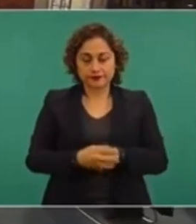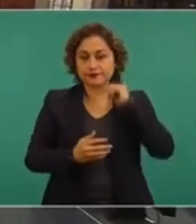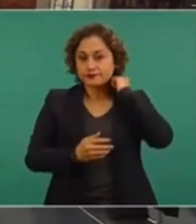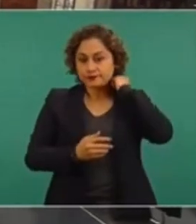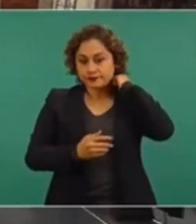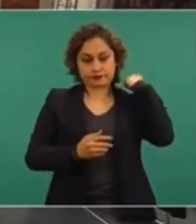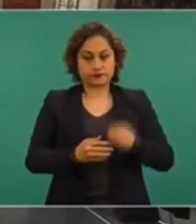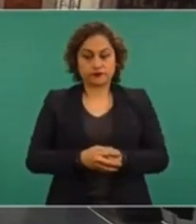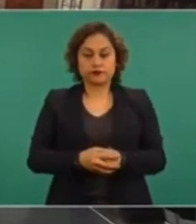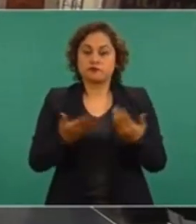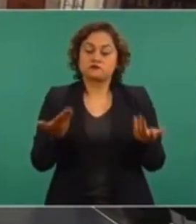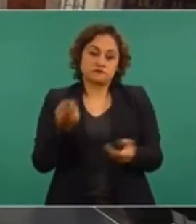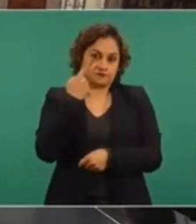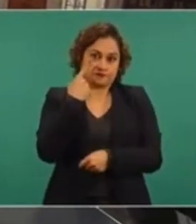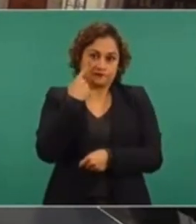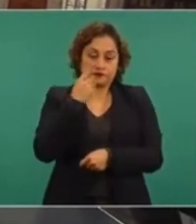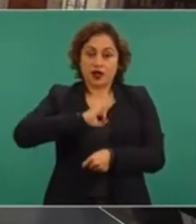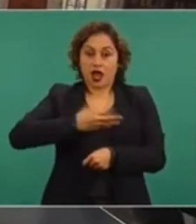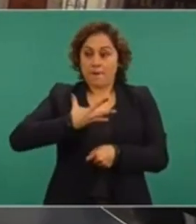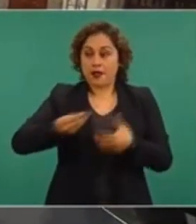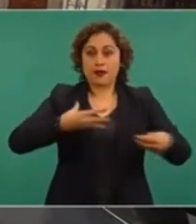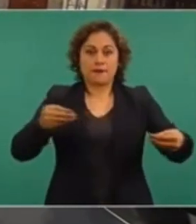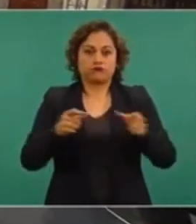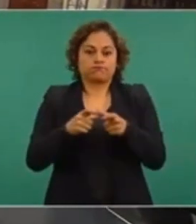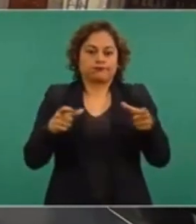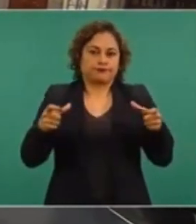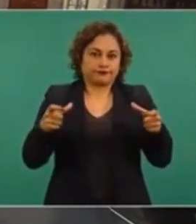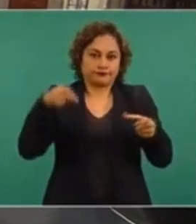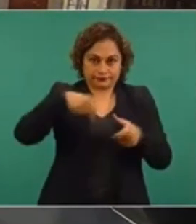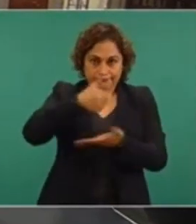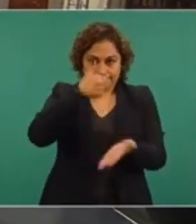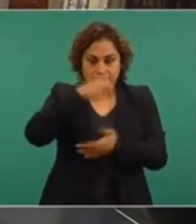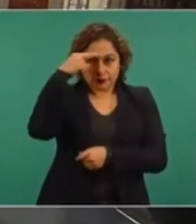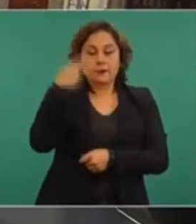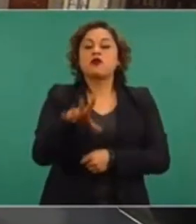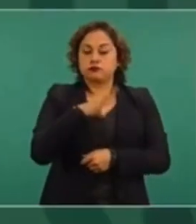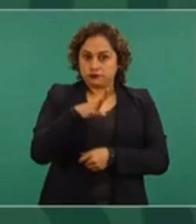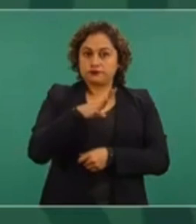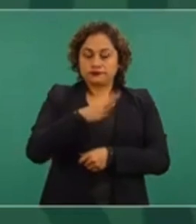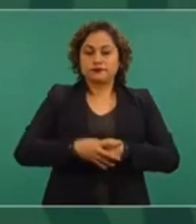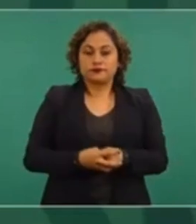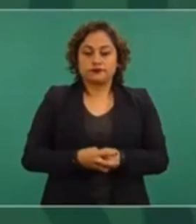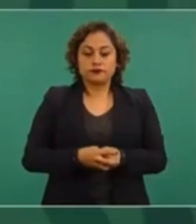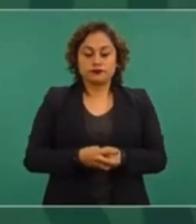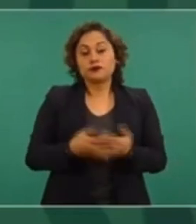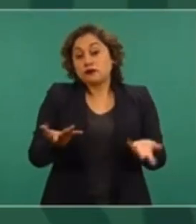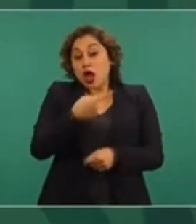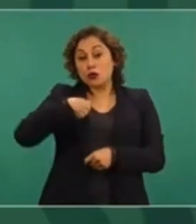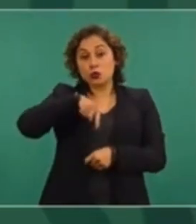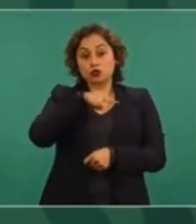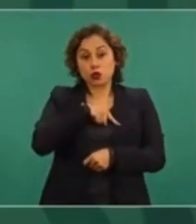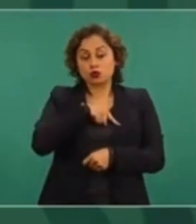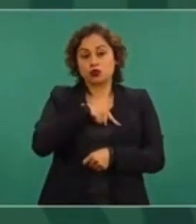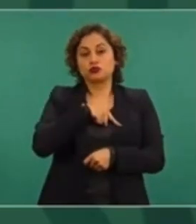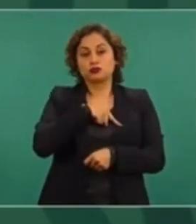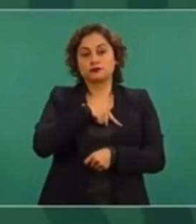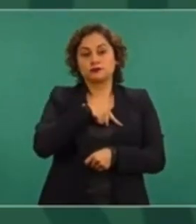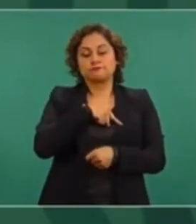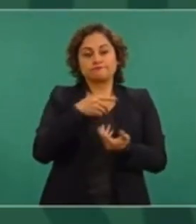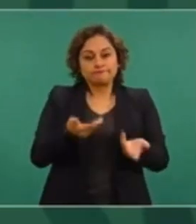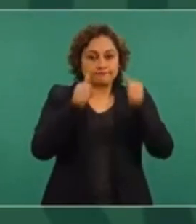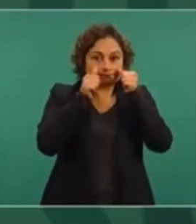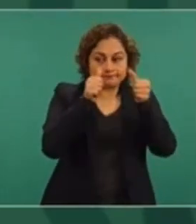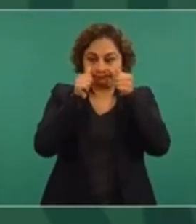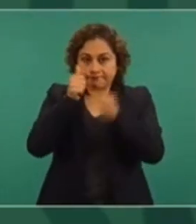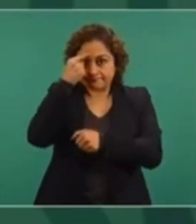Hay un incremento en contagios en los últimos tiempos en la Ciudad de México. Hemos procurado que se